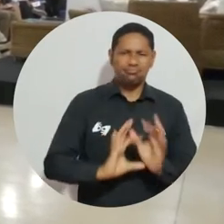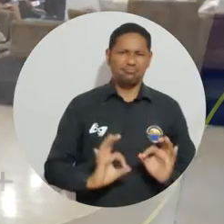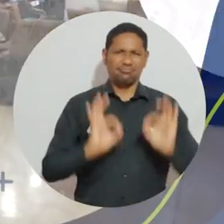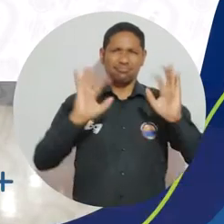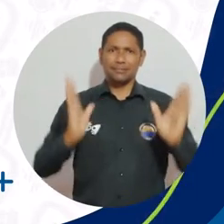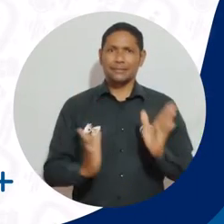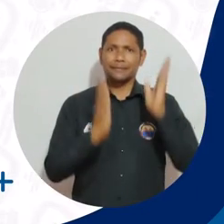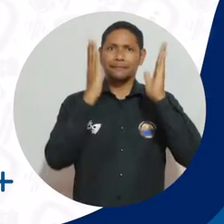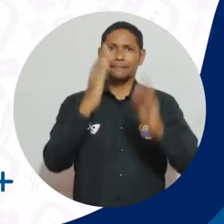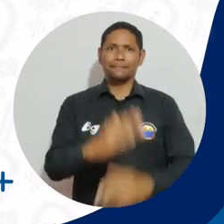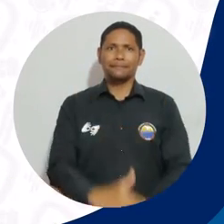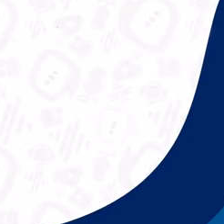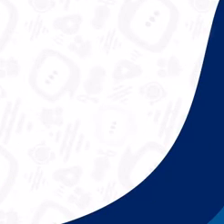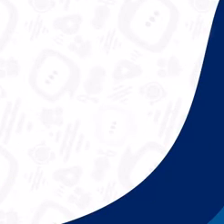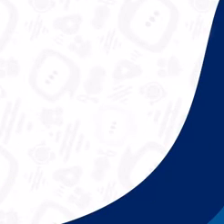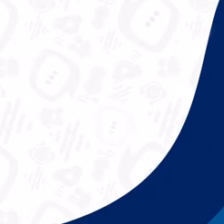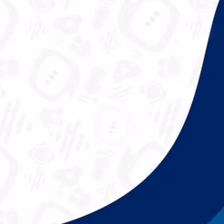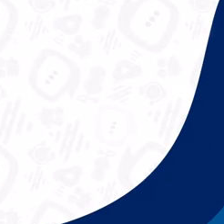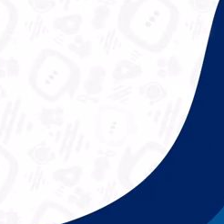mundo mejor.